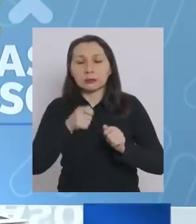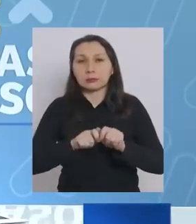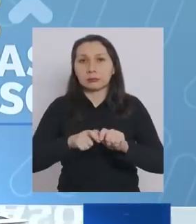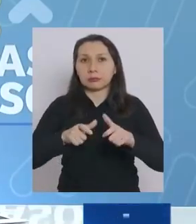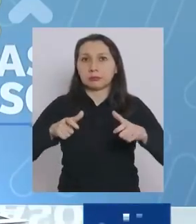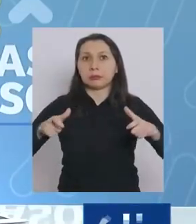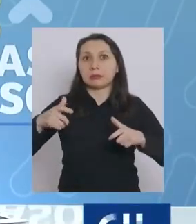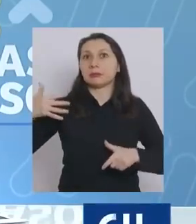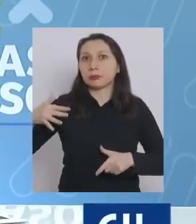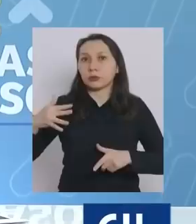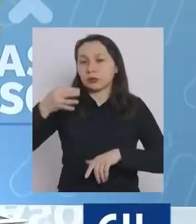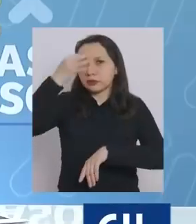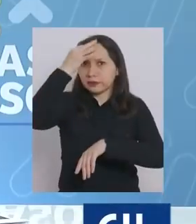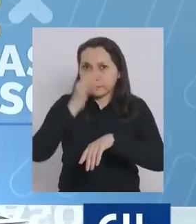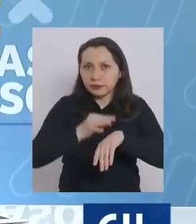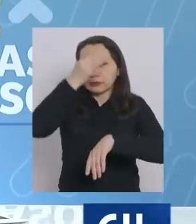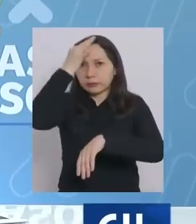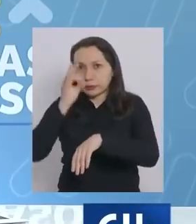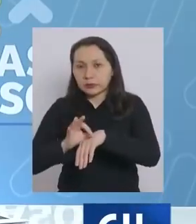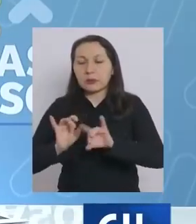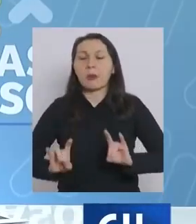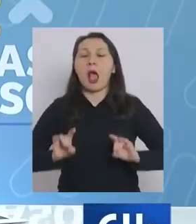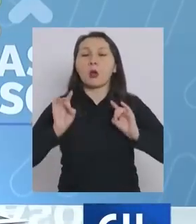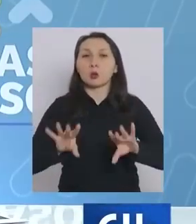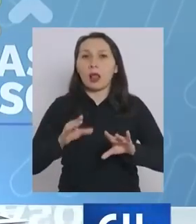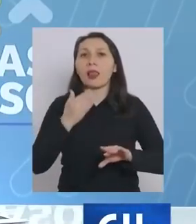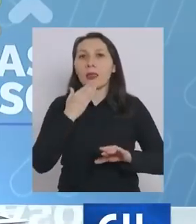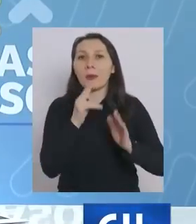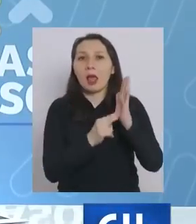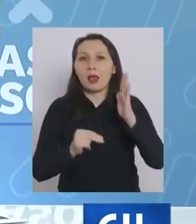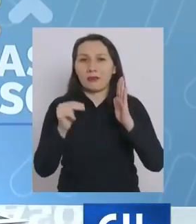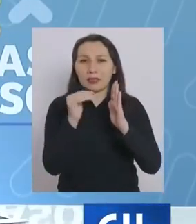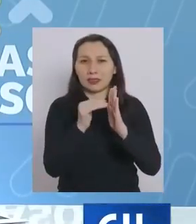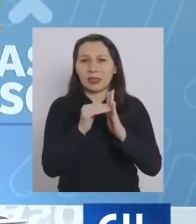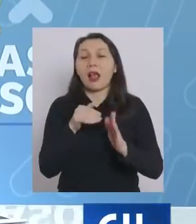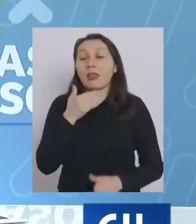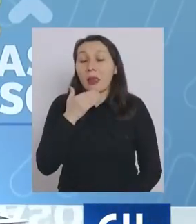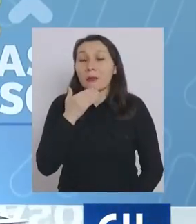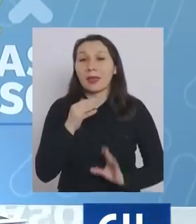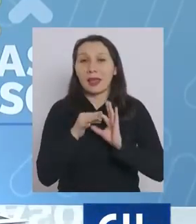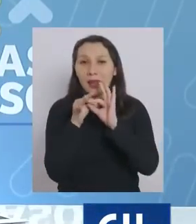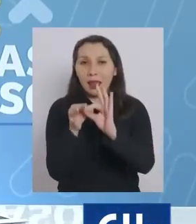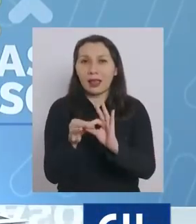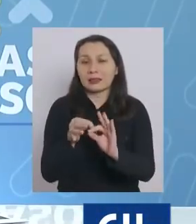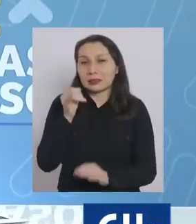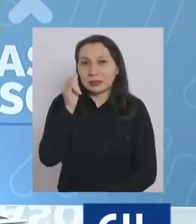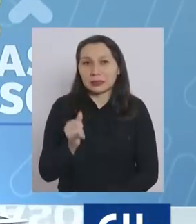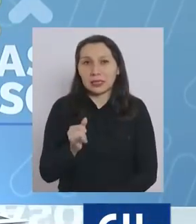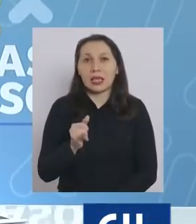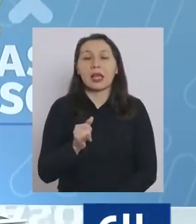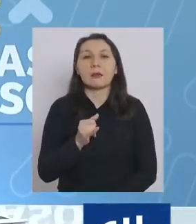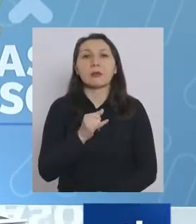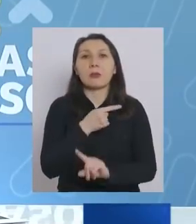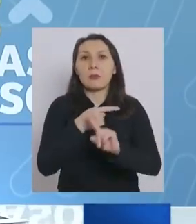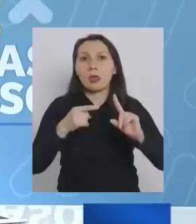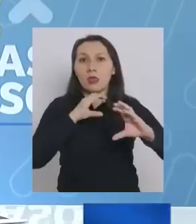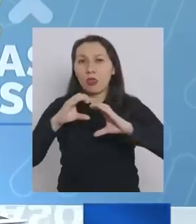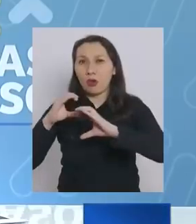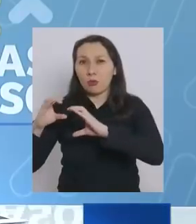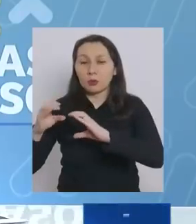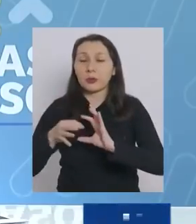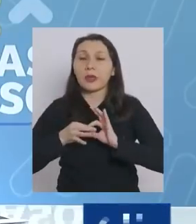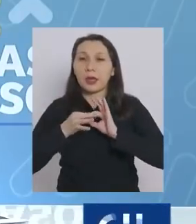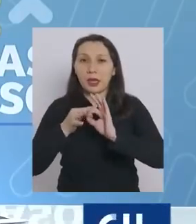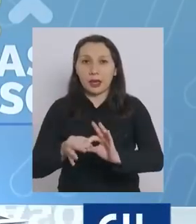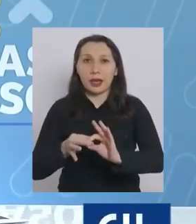aumentos importantes de casos, tanto en Australia como en Nueva Zelandia. Agradezco también, como siempre, a los medios de comunicación y